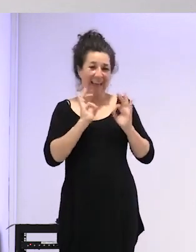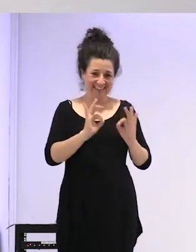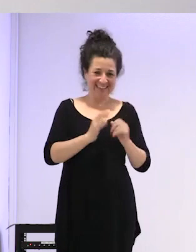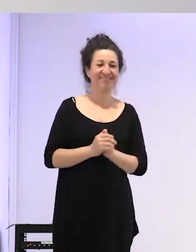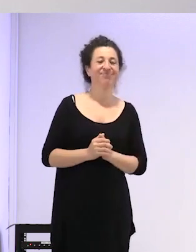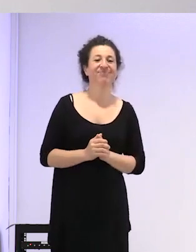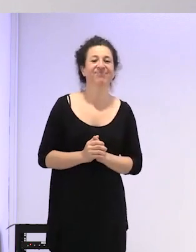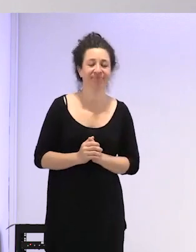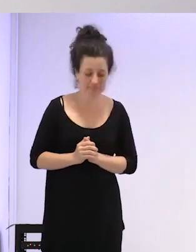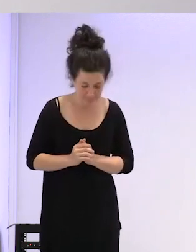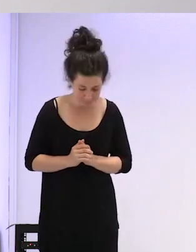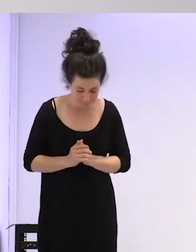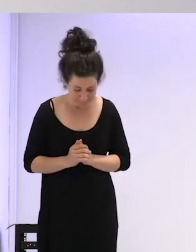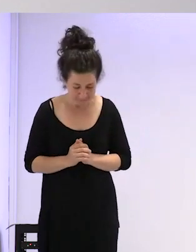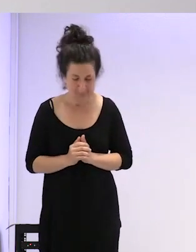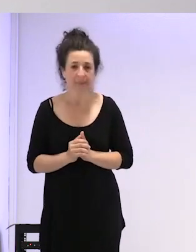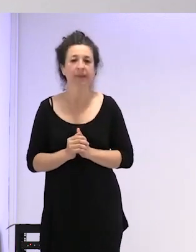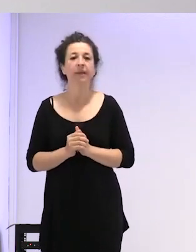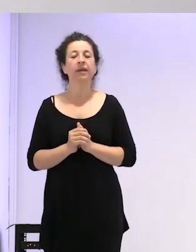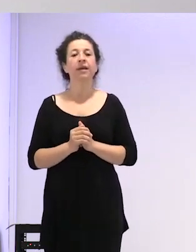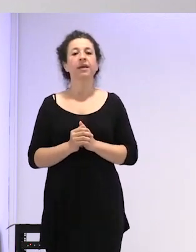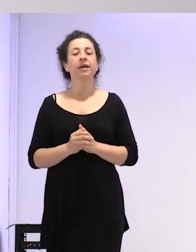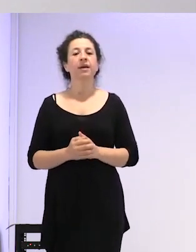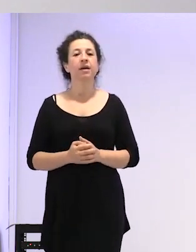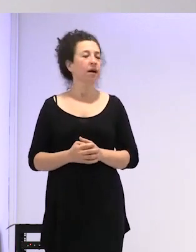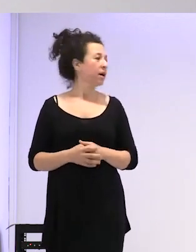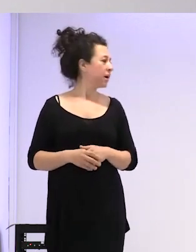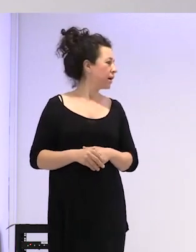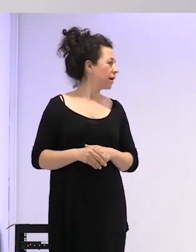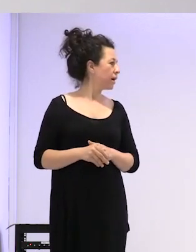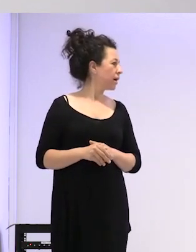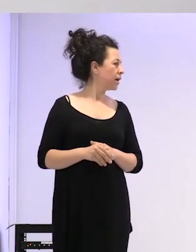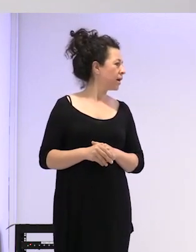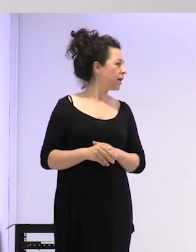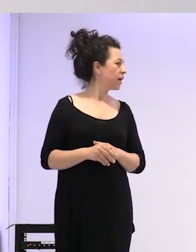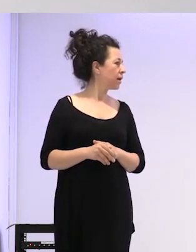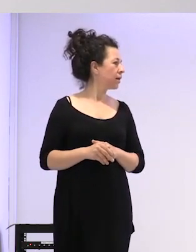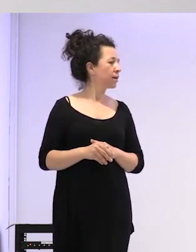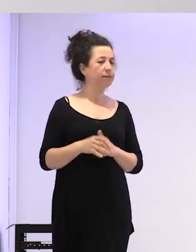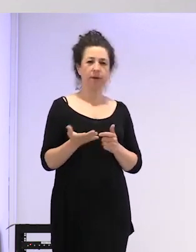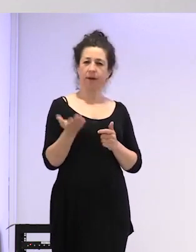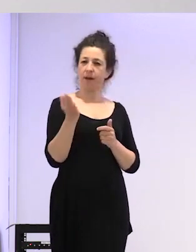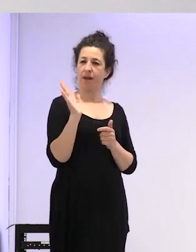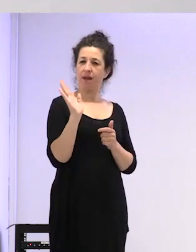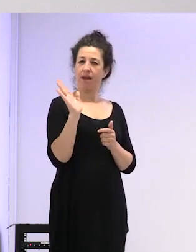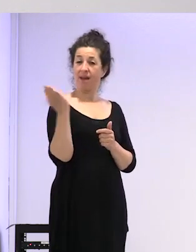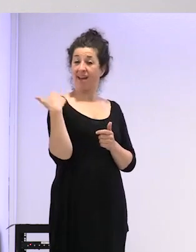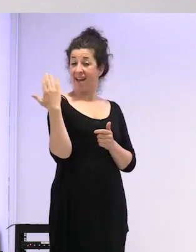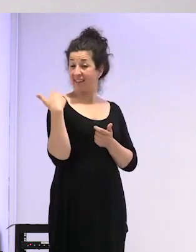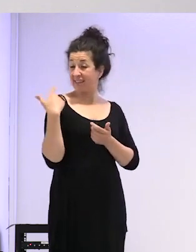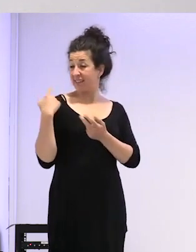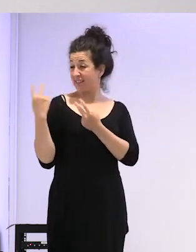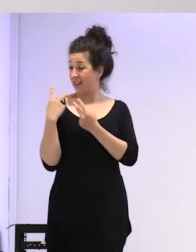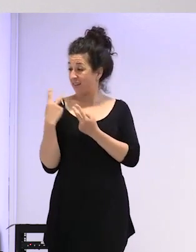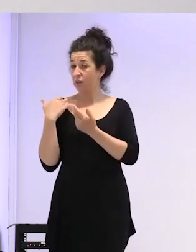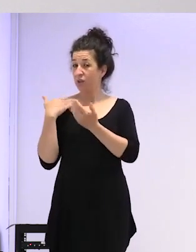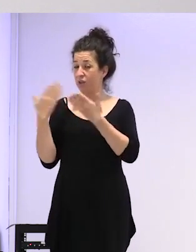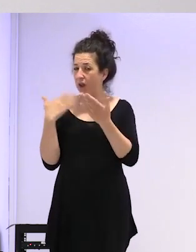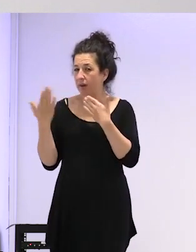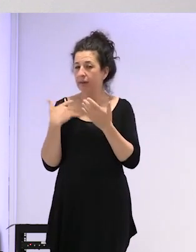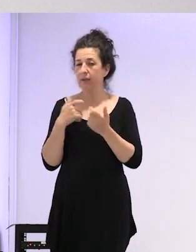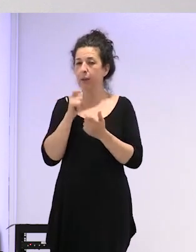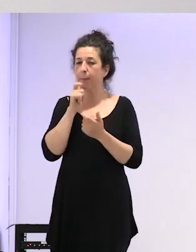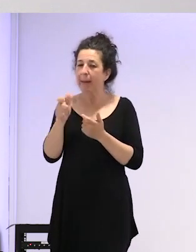no y bueno es que también yo tengo una no lo que hablábamos antes tú y yo de las palabras lo de